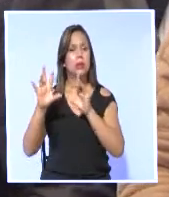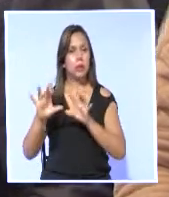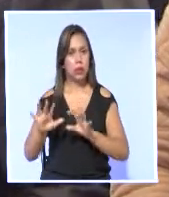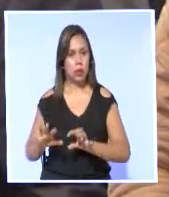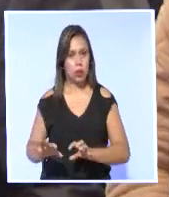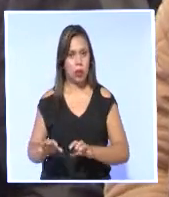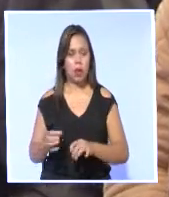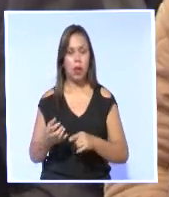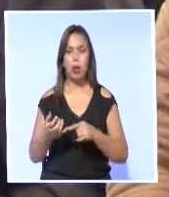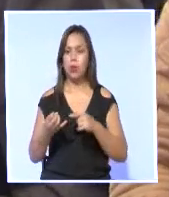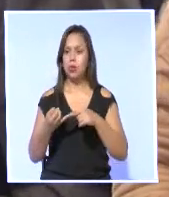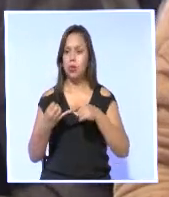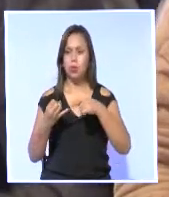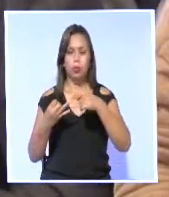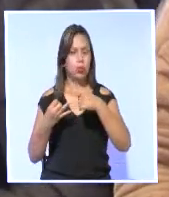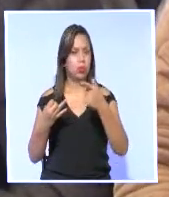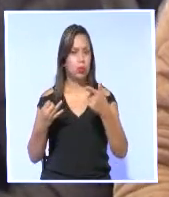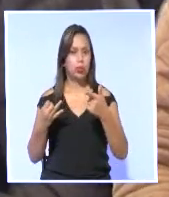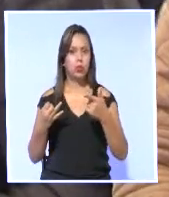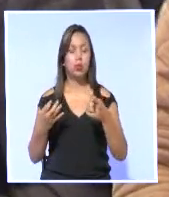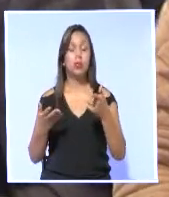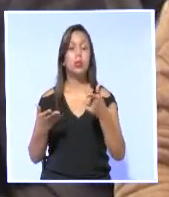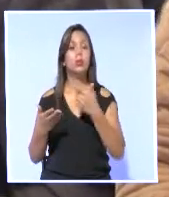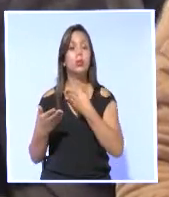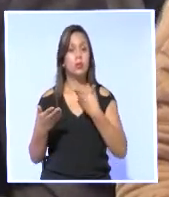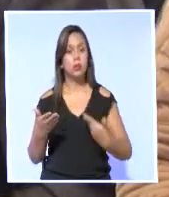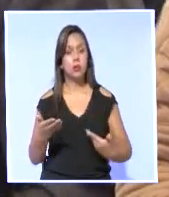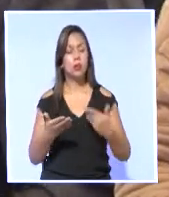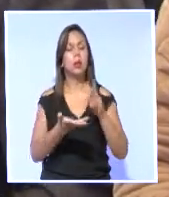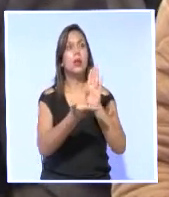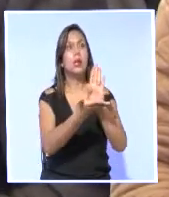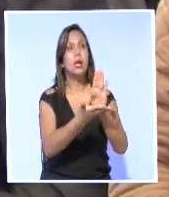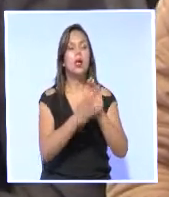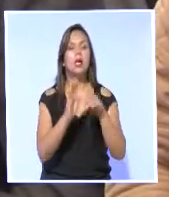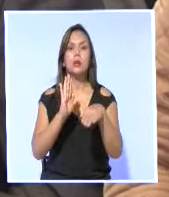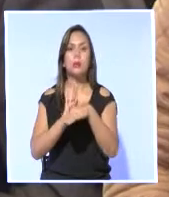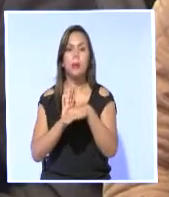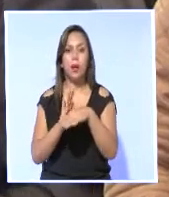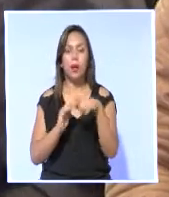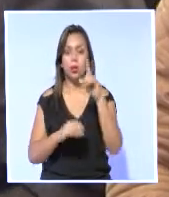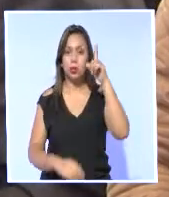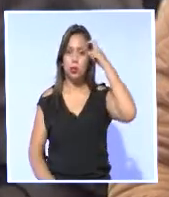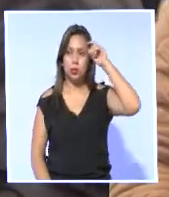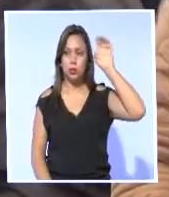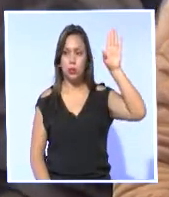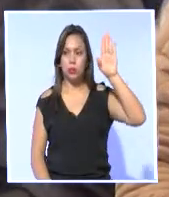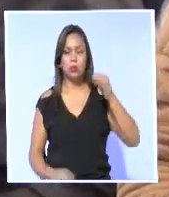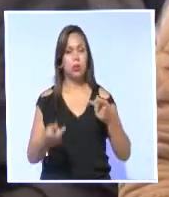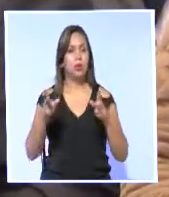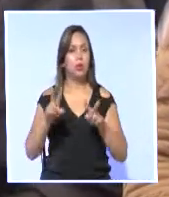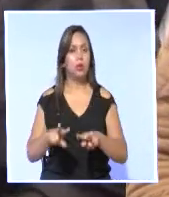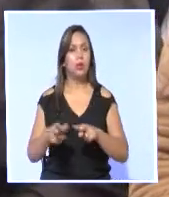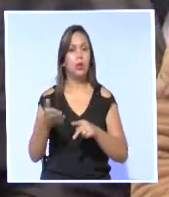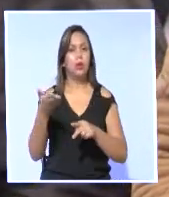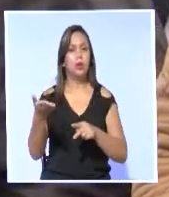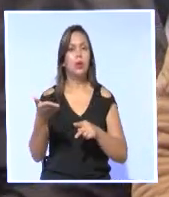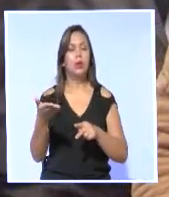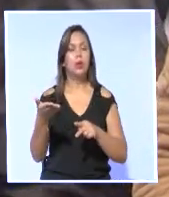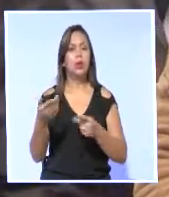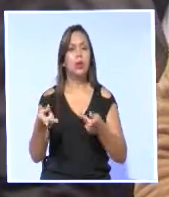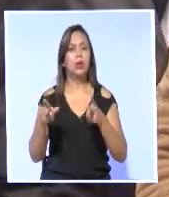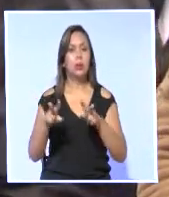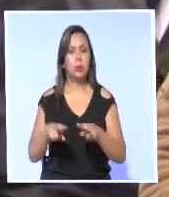rango de ministros, presidente del IES, BIES, gerentes de empresas públicas nacionales y también